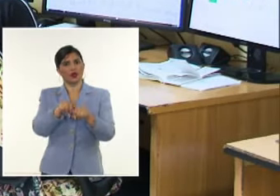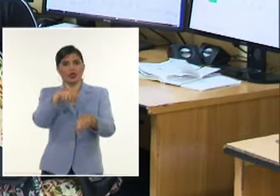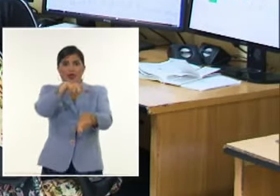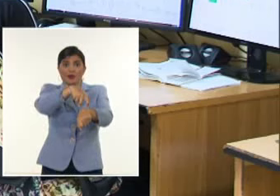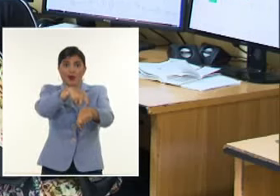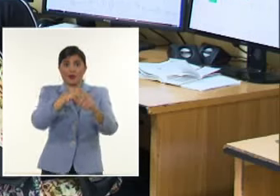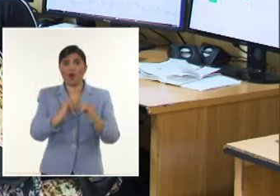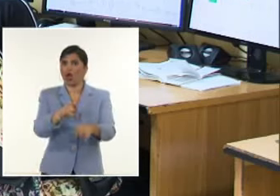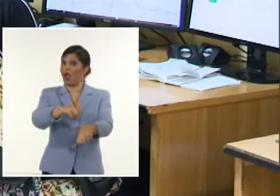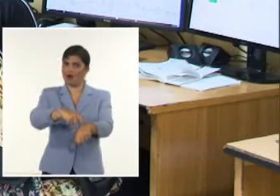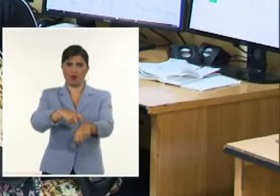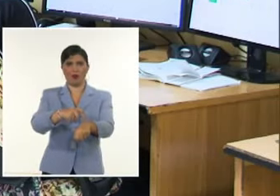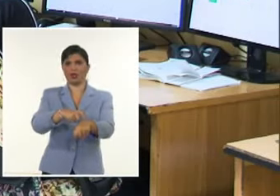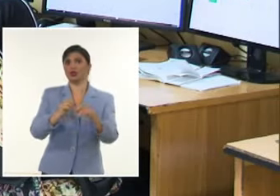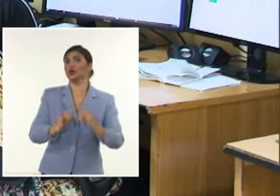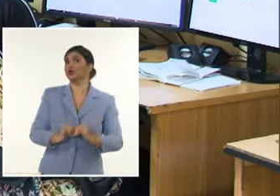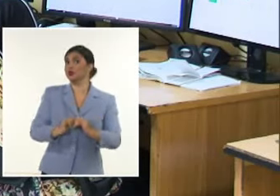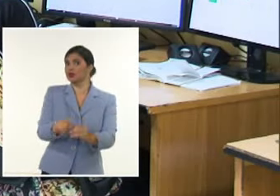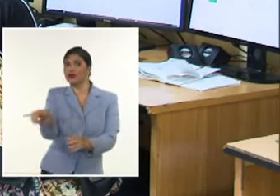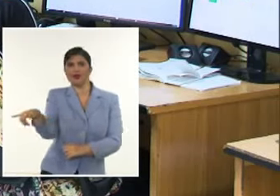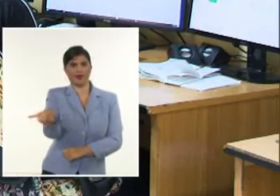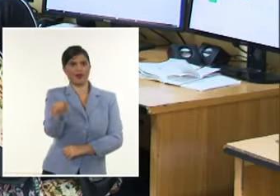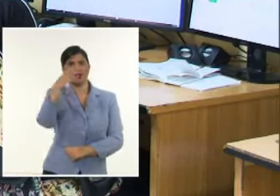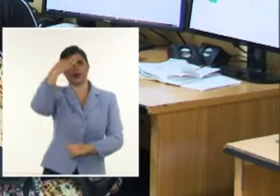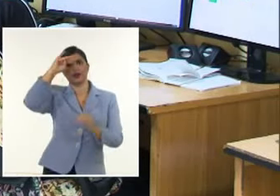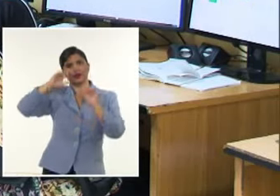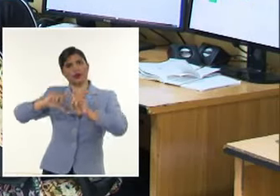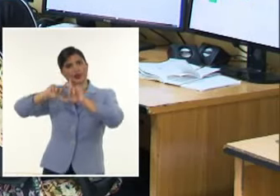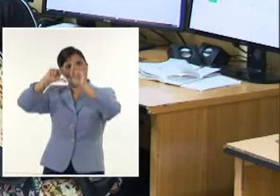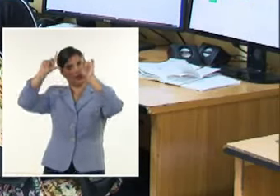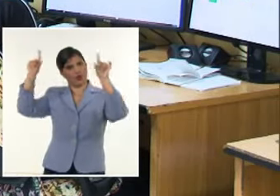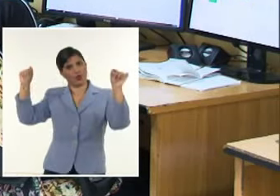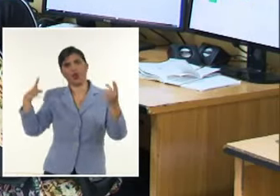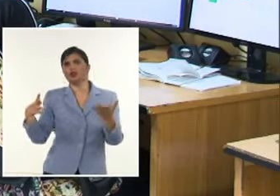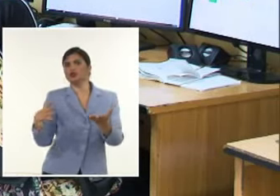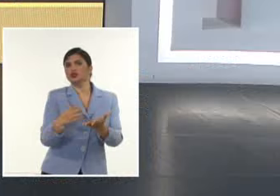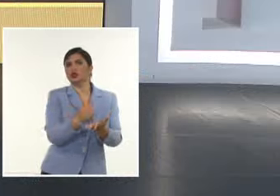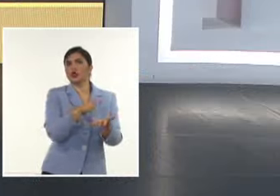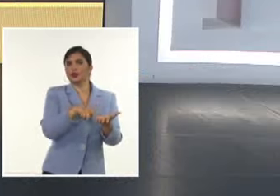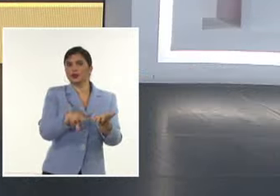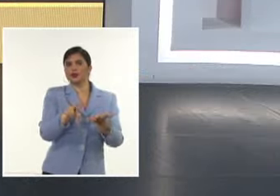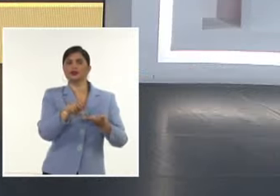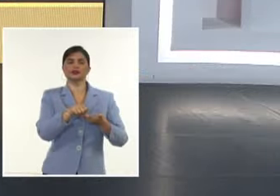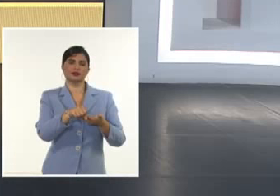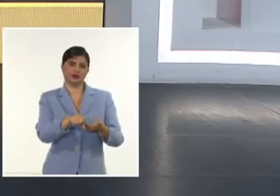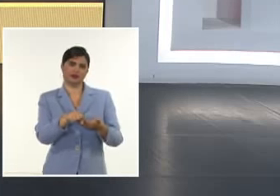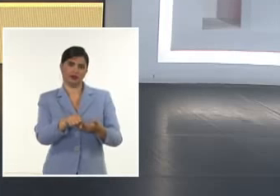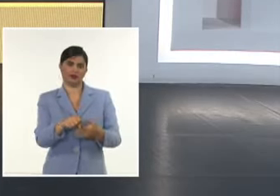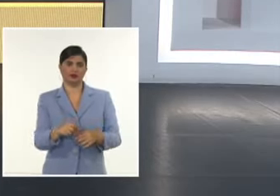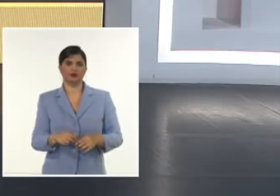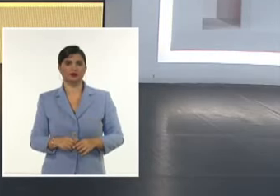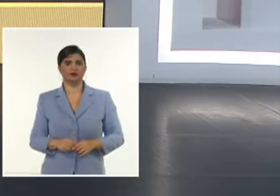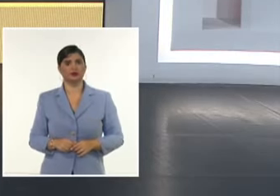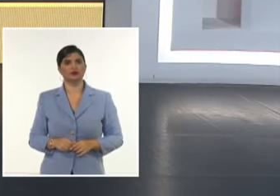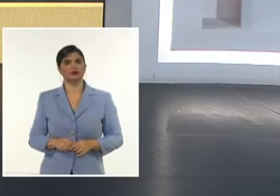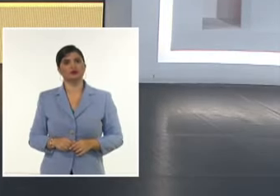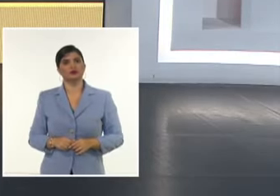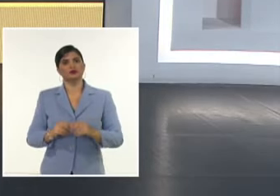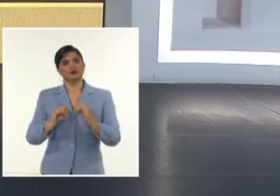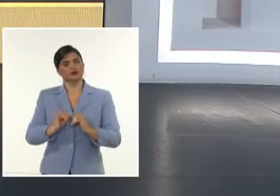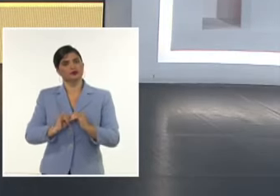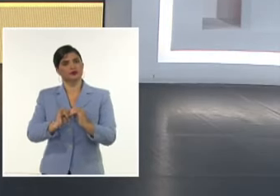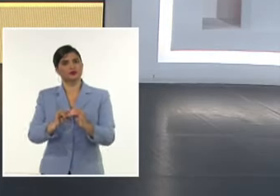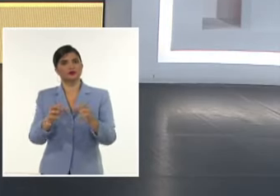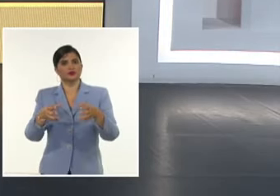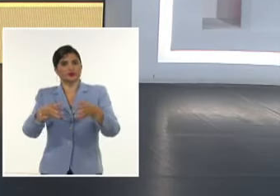homogénea En todo el territorio nacional Desde el occidente Hasta el oriente Del país Ahora bien ¿Cuánto aporta La red cubana A la